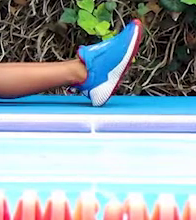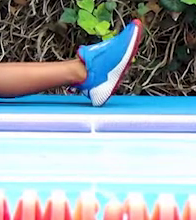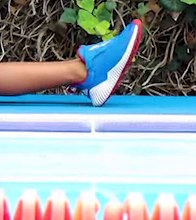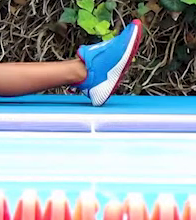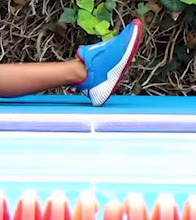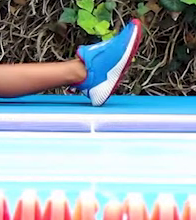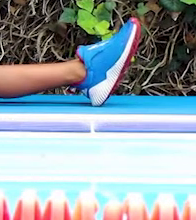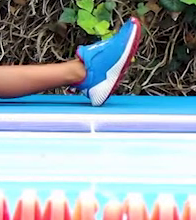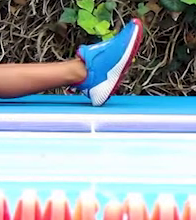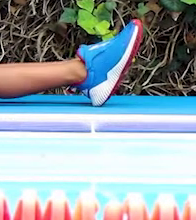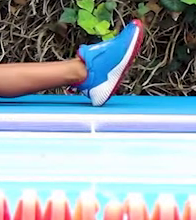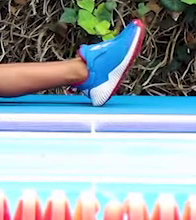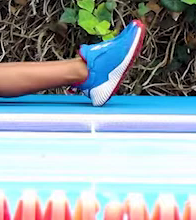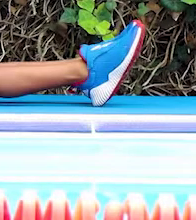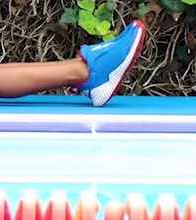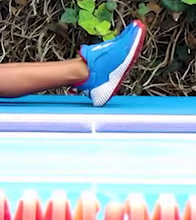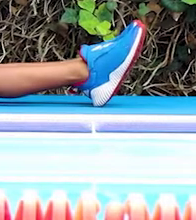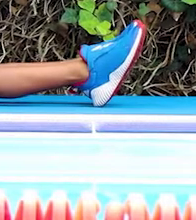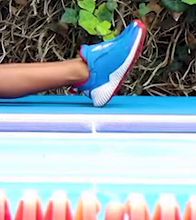profundo.